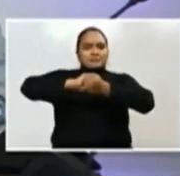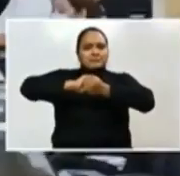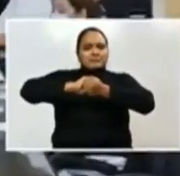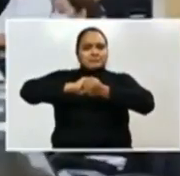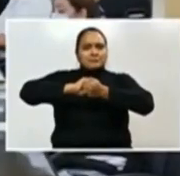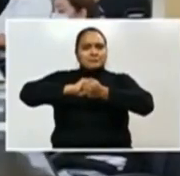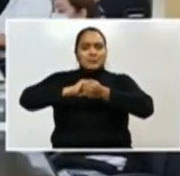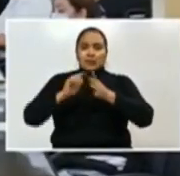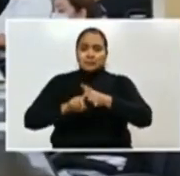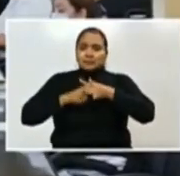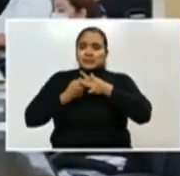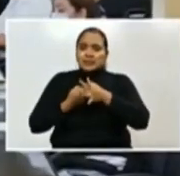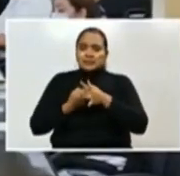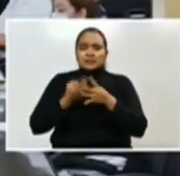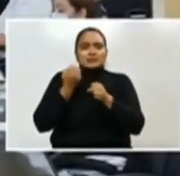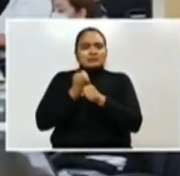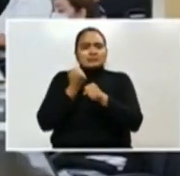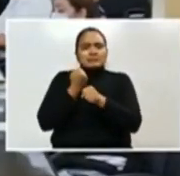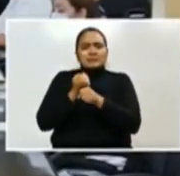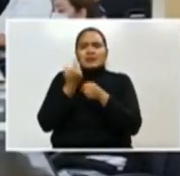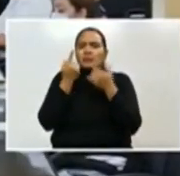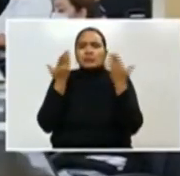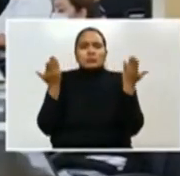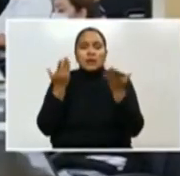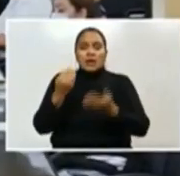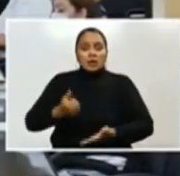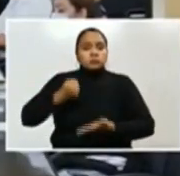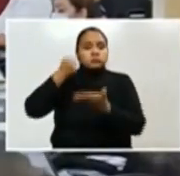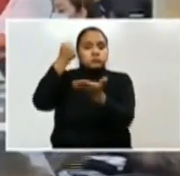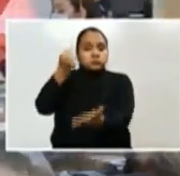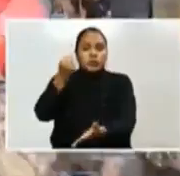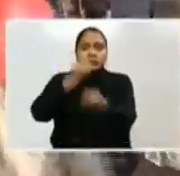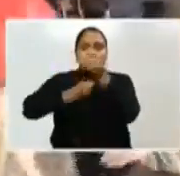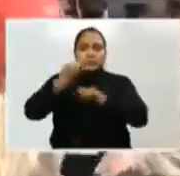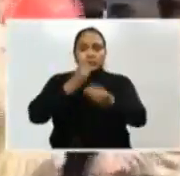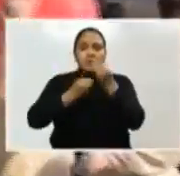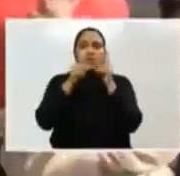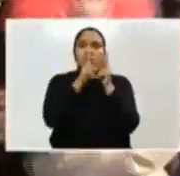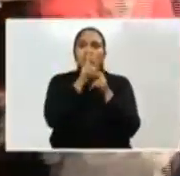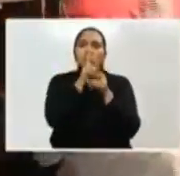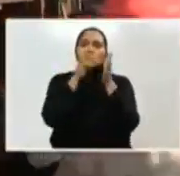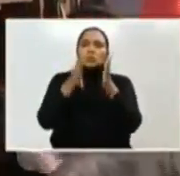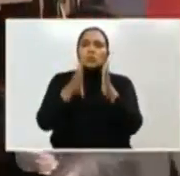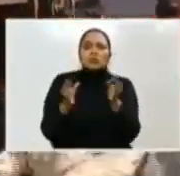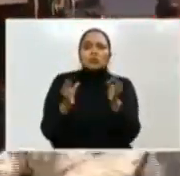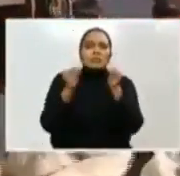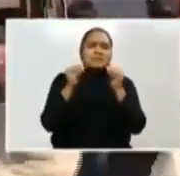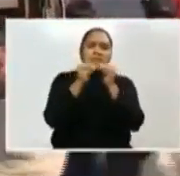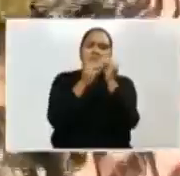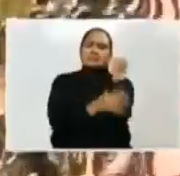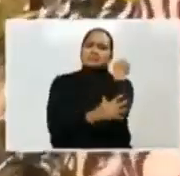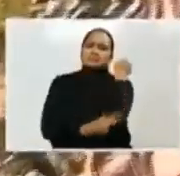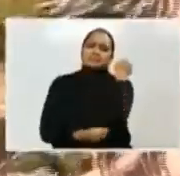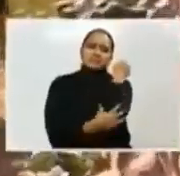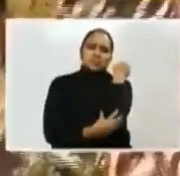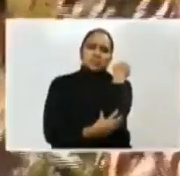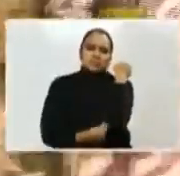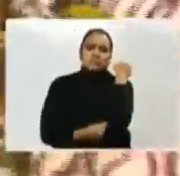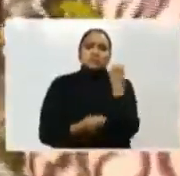con el propósito de llegar a los hondureños más necesitados, a las familias más vulnerables,